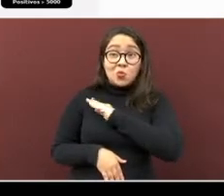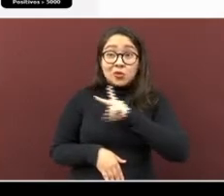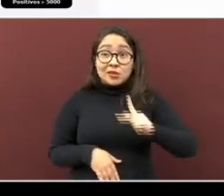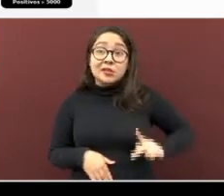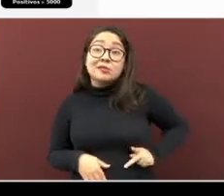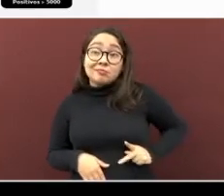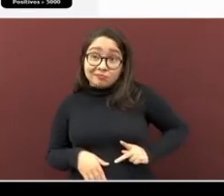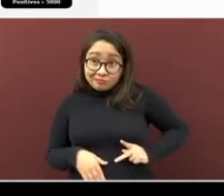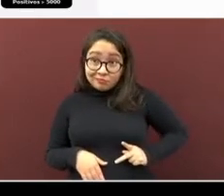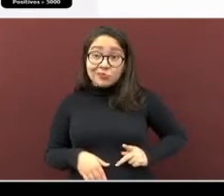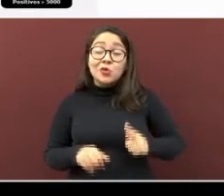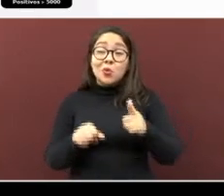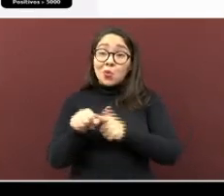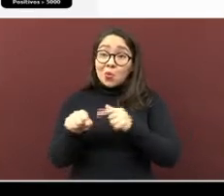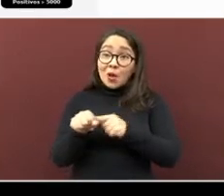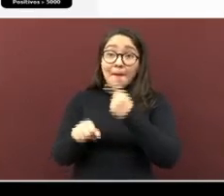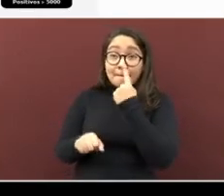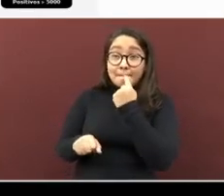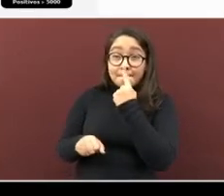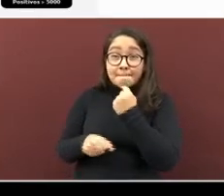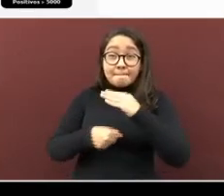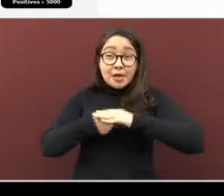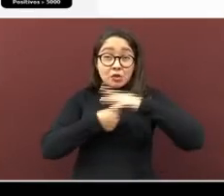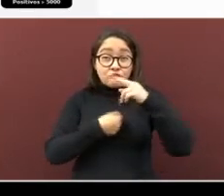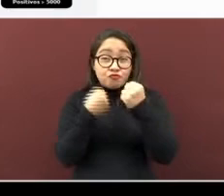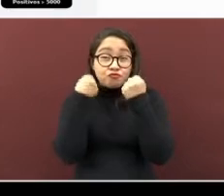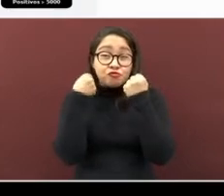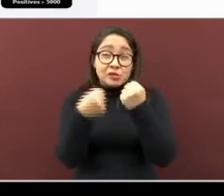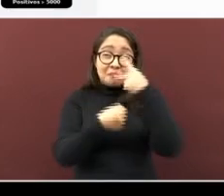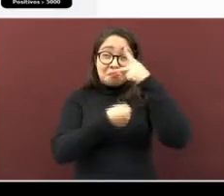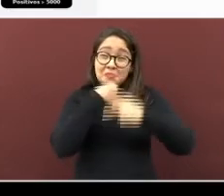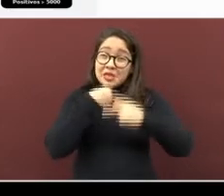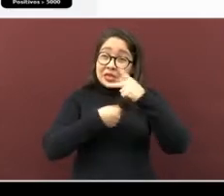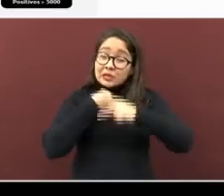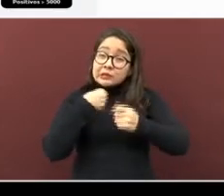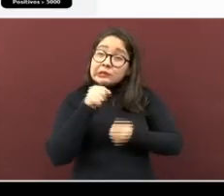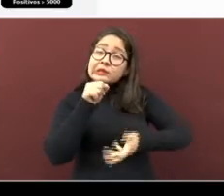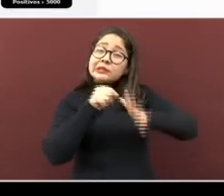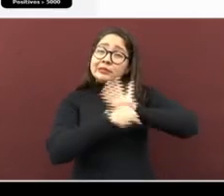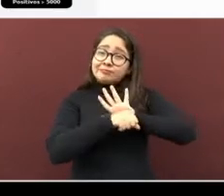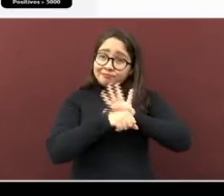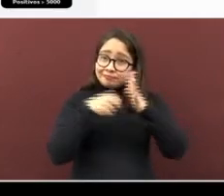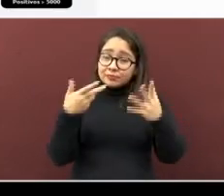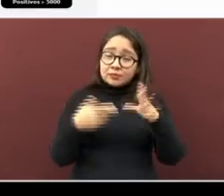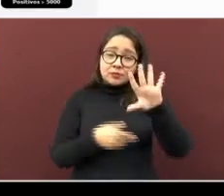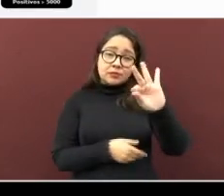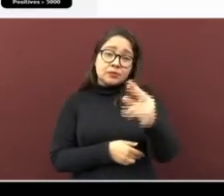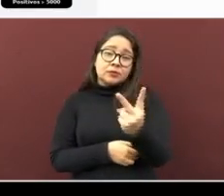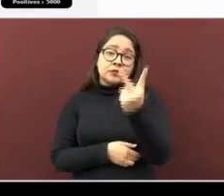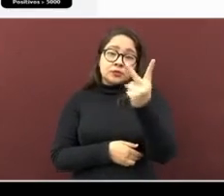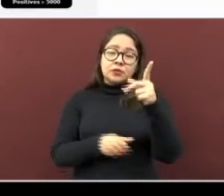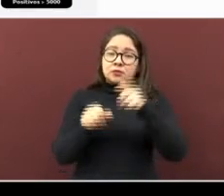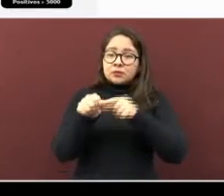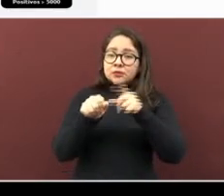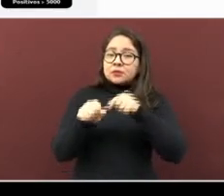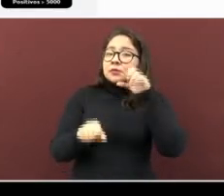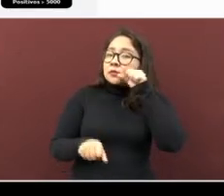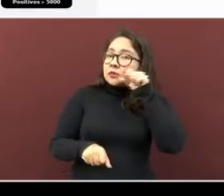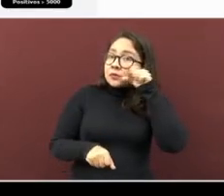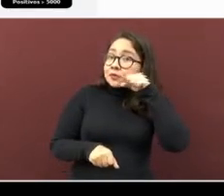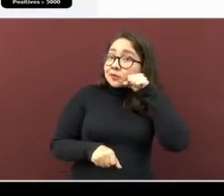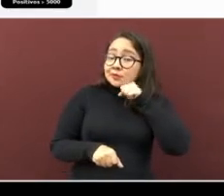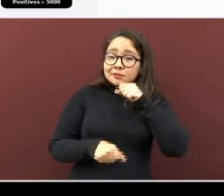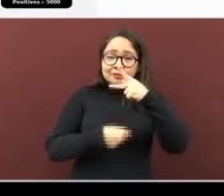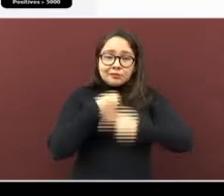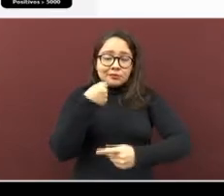municipios en rojo de riesgo máximo, 42 en naranja de riesgo alto,